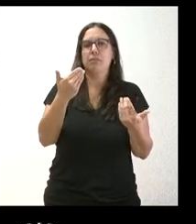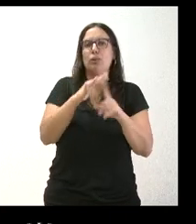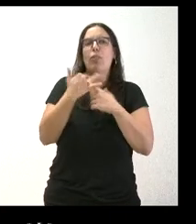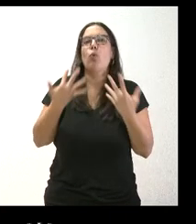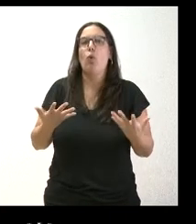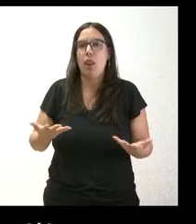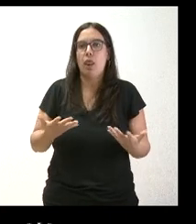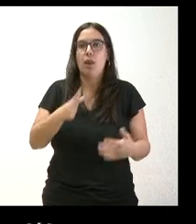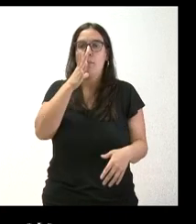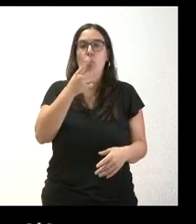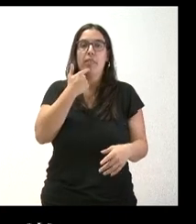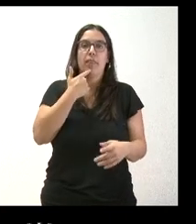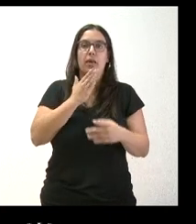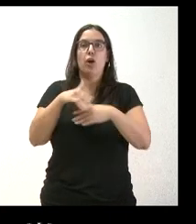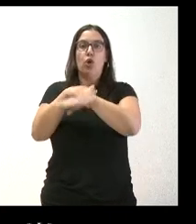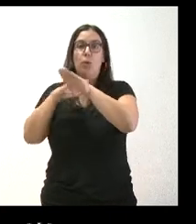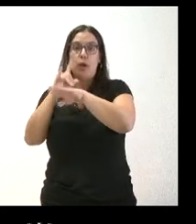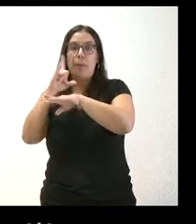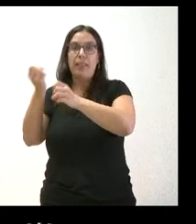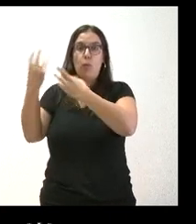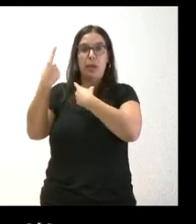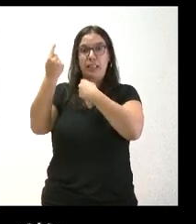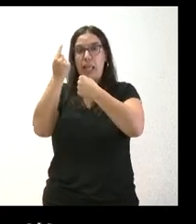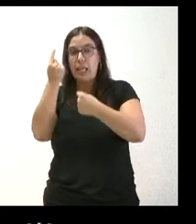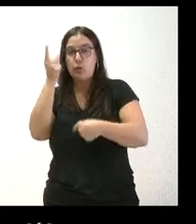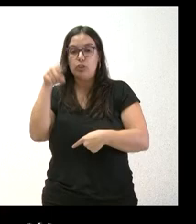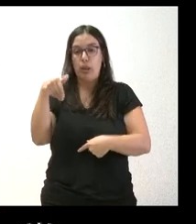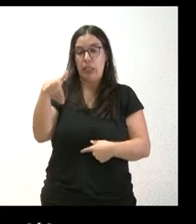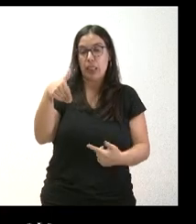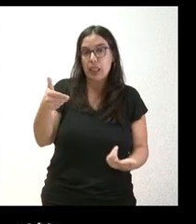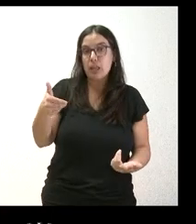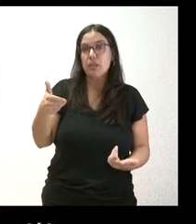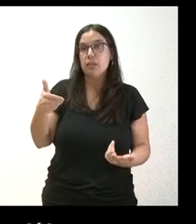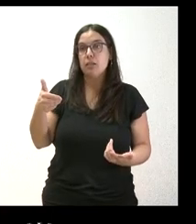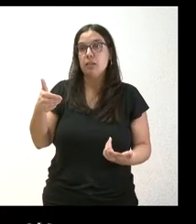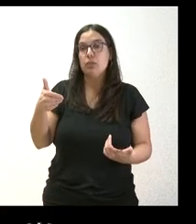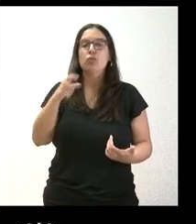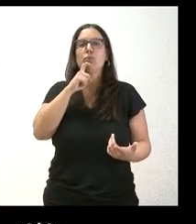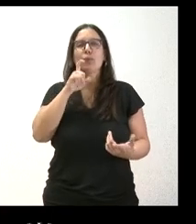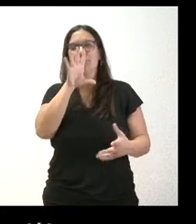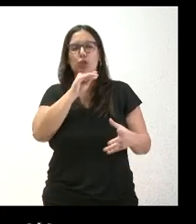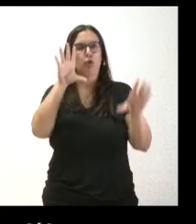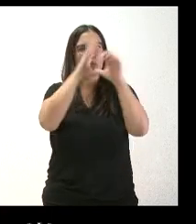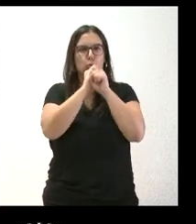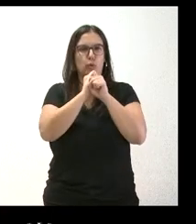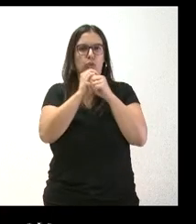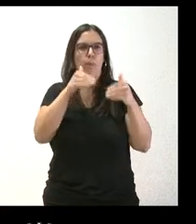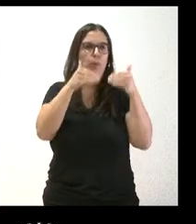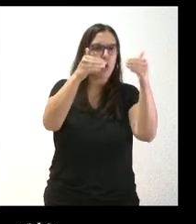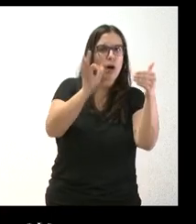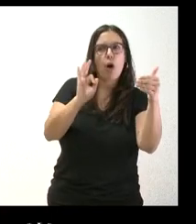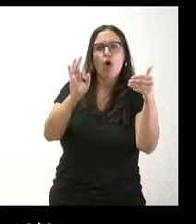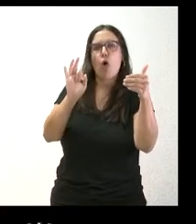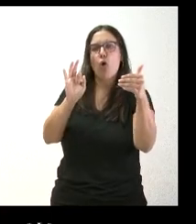Porque a la vez está diciendo que el Gobierno sí que va a dar cifras próximamente para conformarlos. Entonces, no acabo de entender muy bien. Y